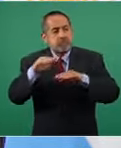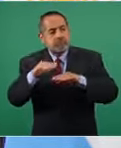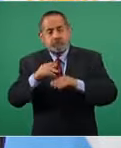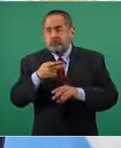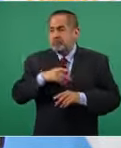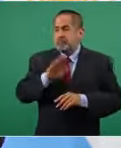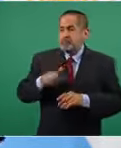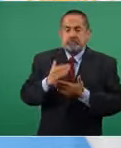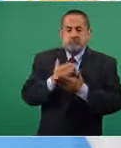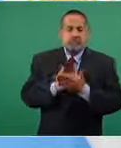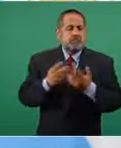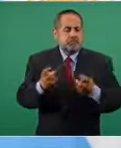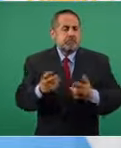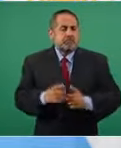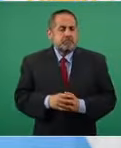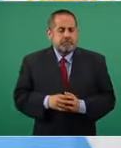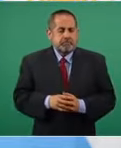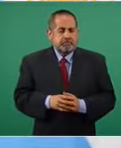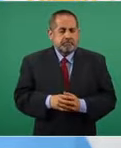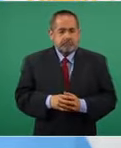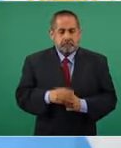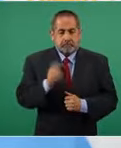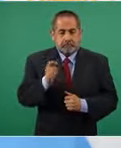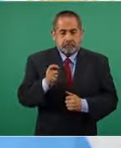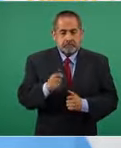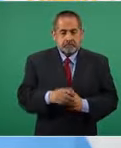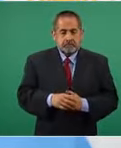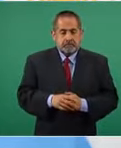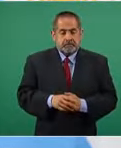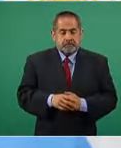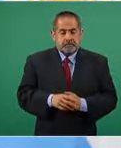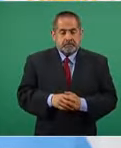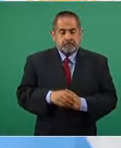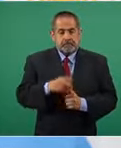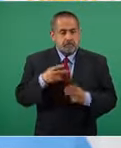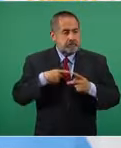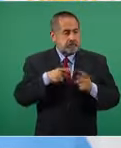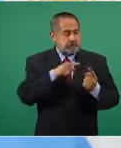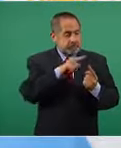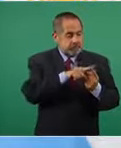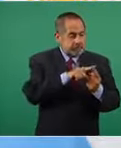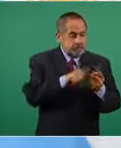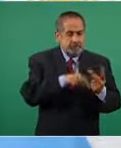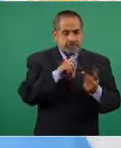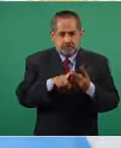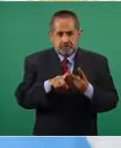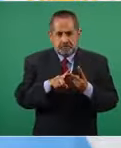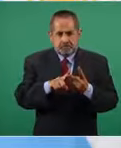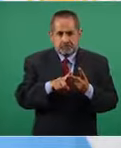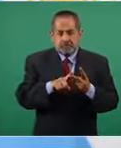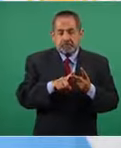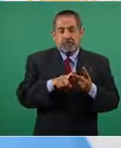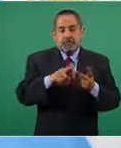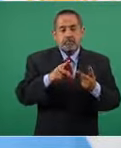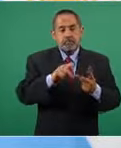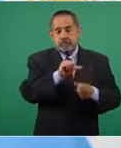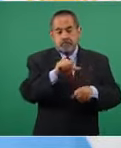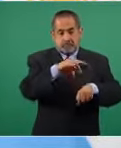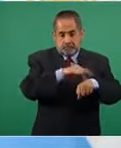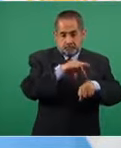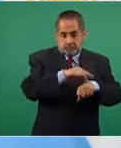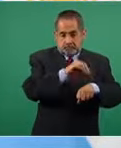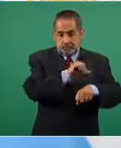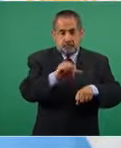entonces la otra población preferente luego de los médicos